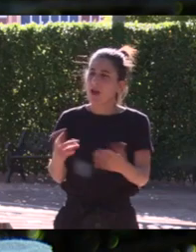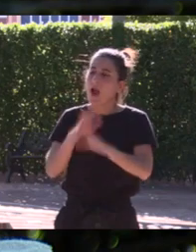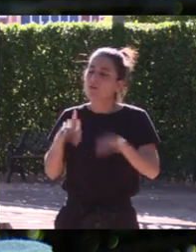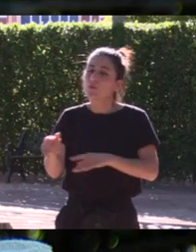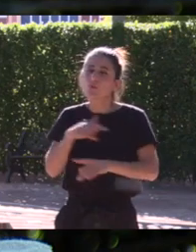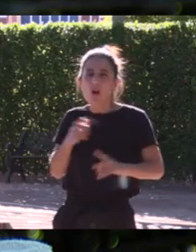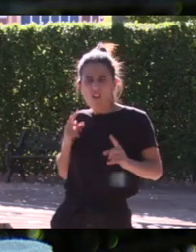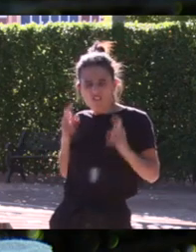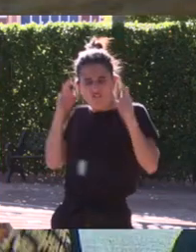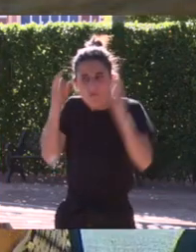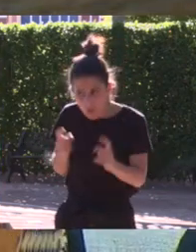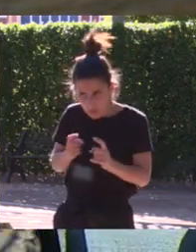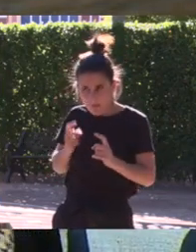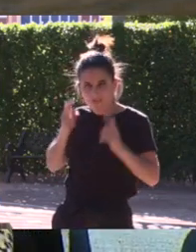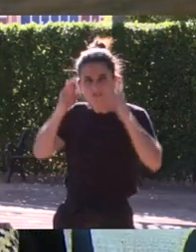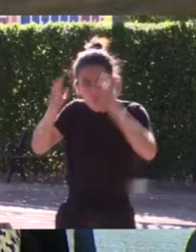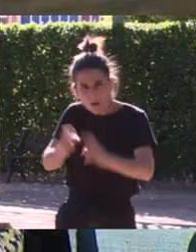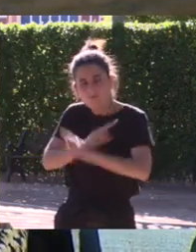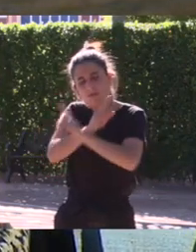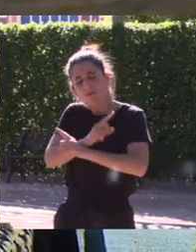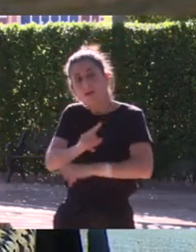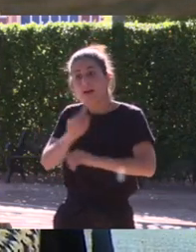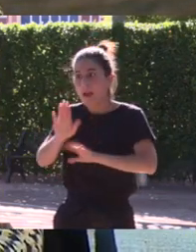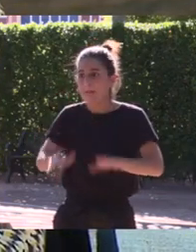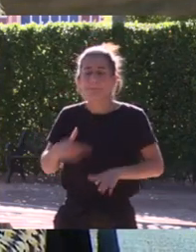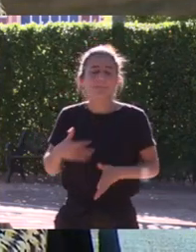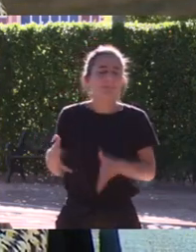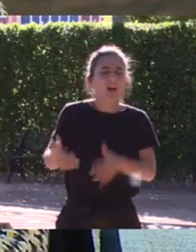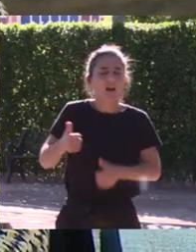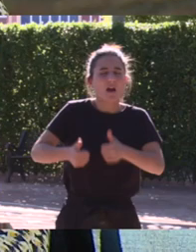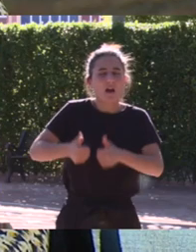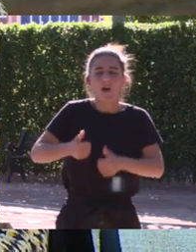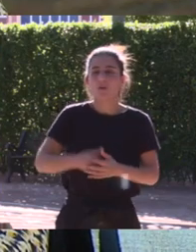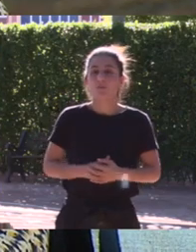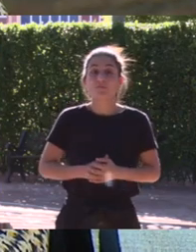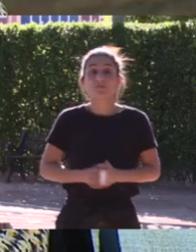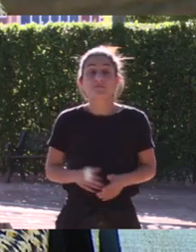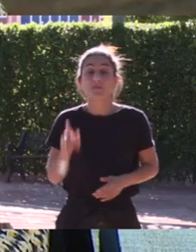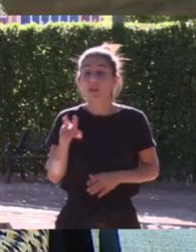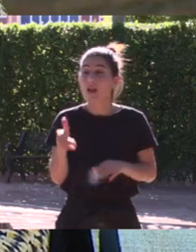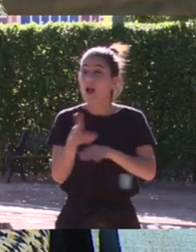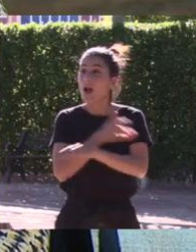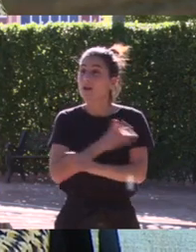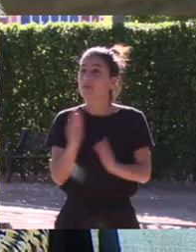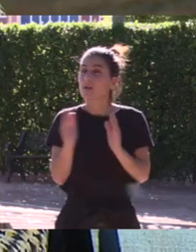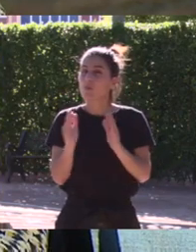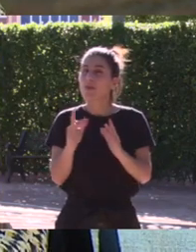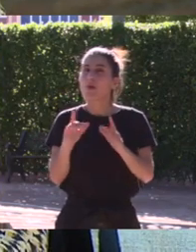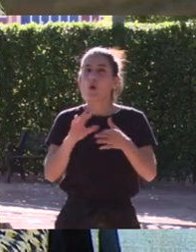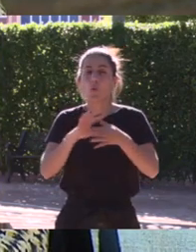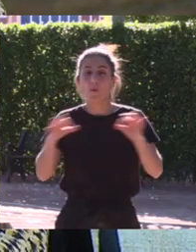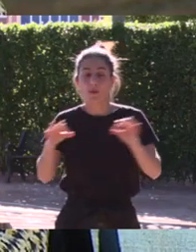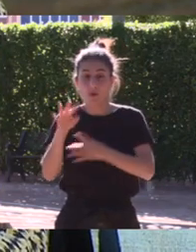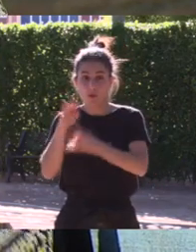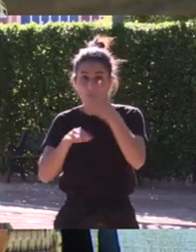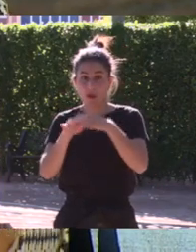esforzarte mucho más entonces a mí esto me encantaba y hubo una época poco antes de los juegos de Barcelona 92